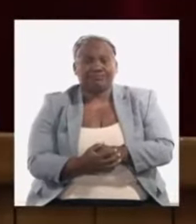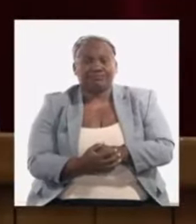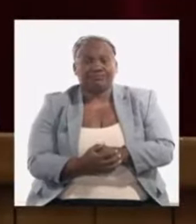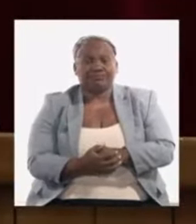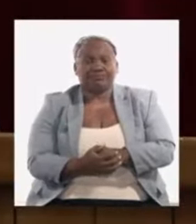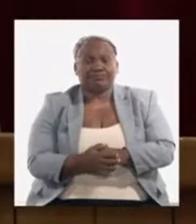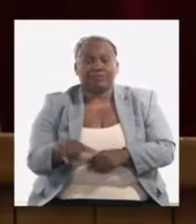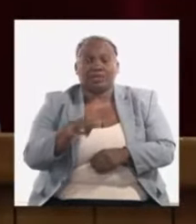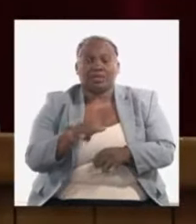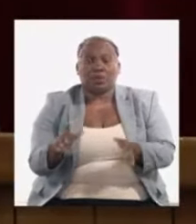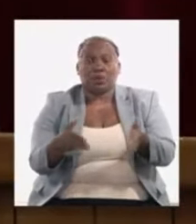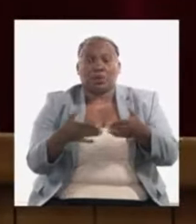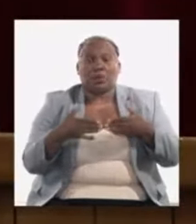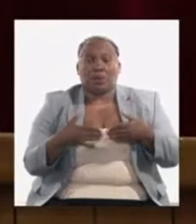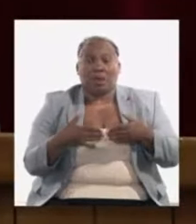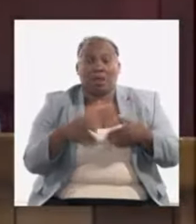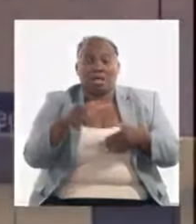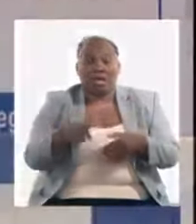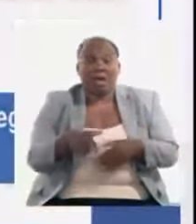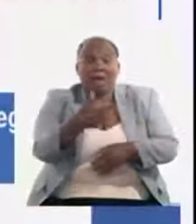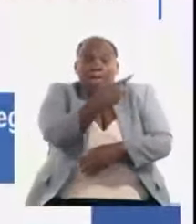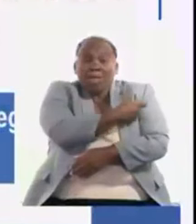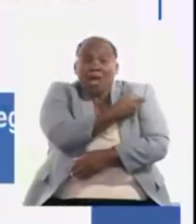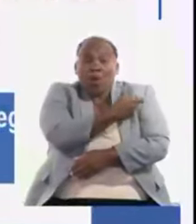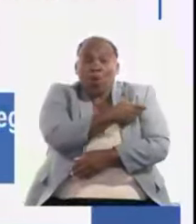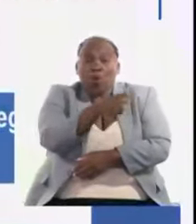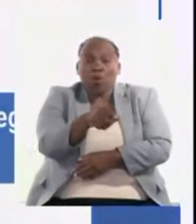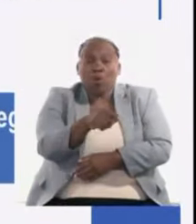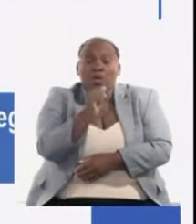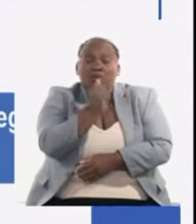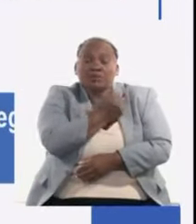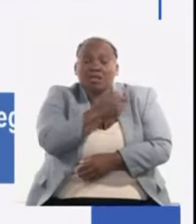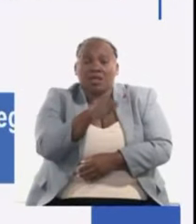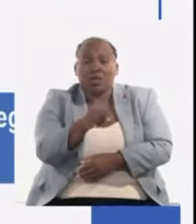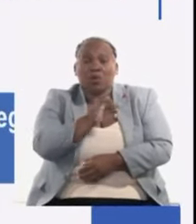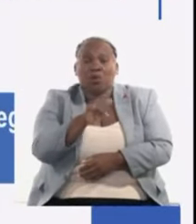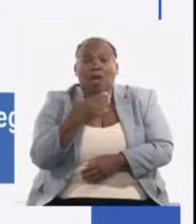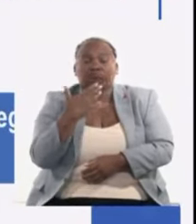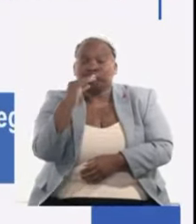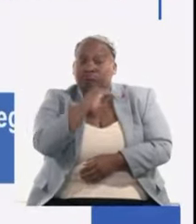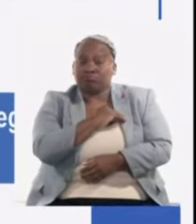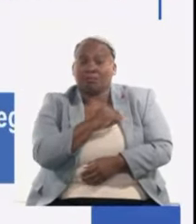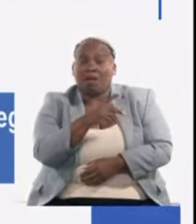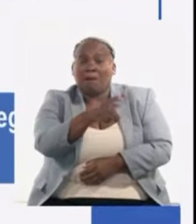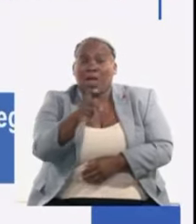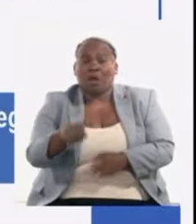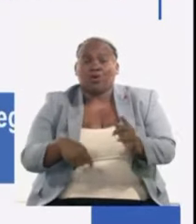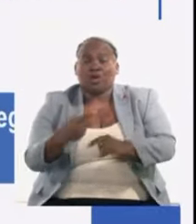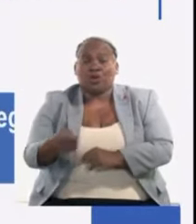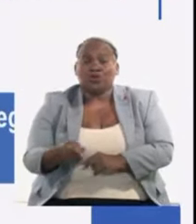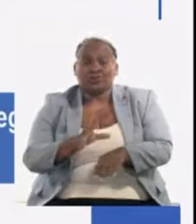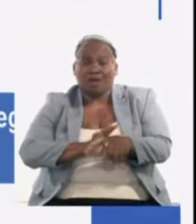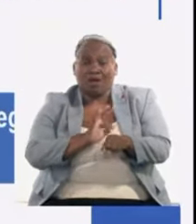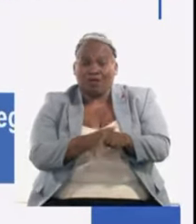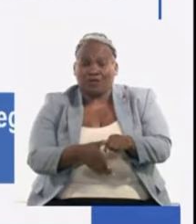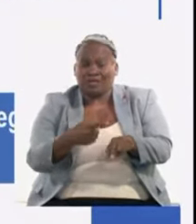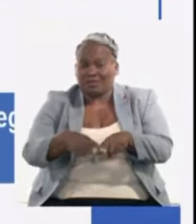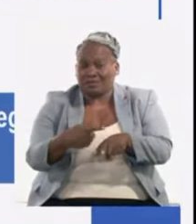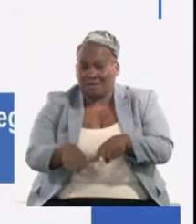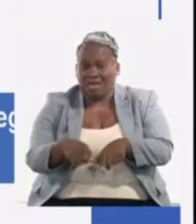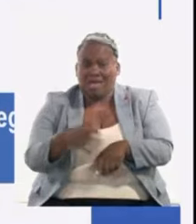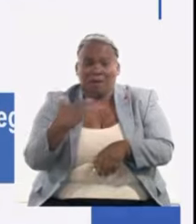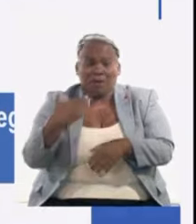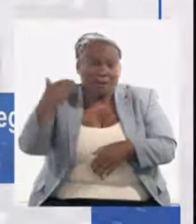está concluyéndose una planta de vacunas porcina la modernización de la planta de producción de vacunas contra la covila en el mojoco y estamos